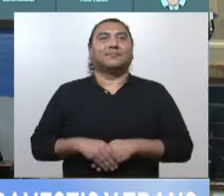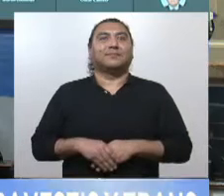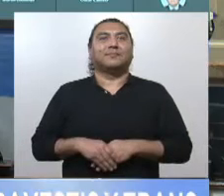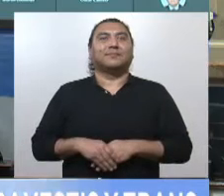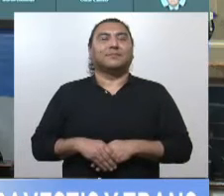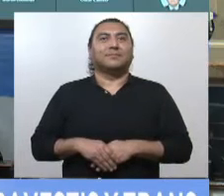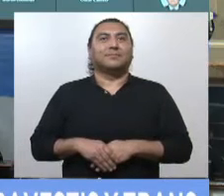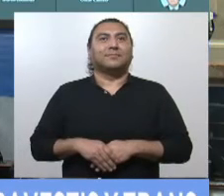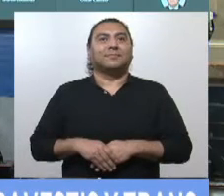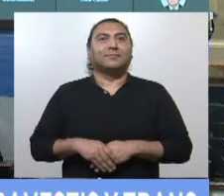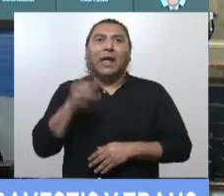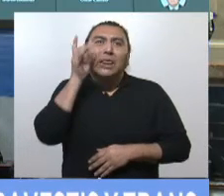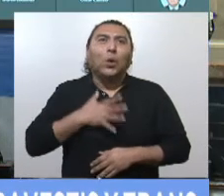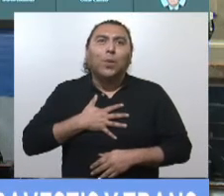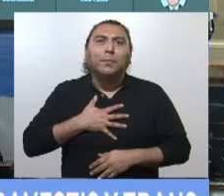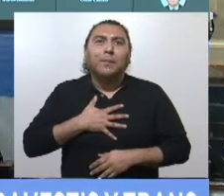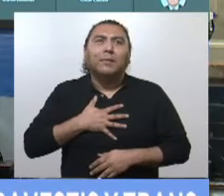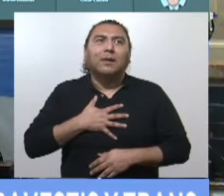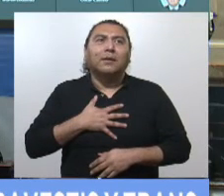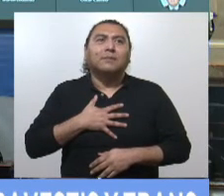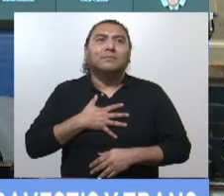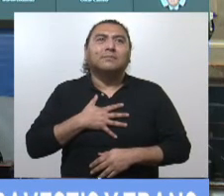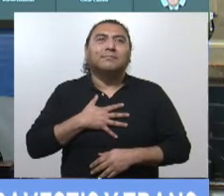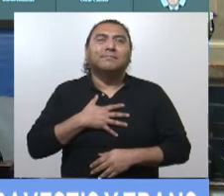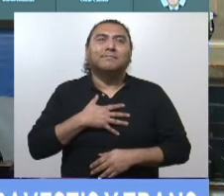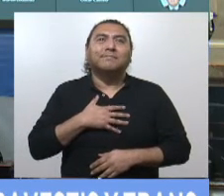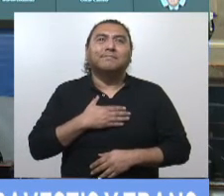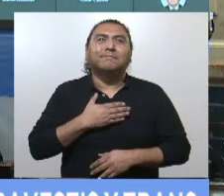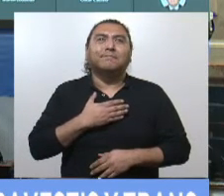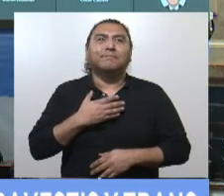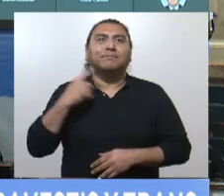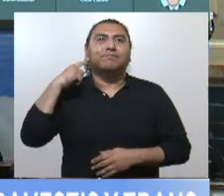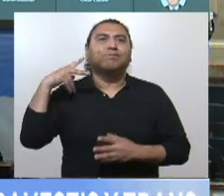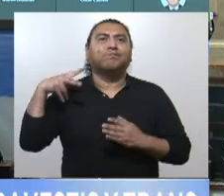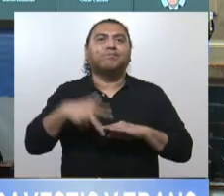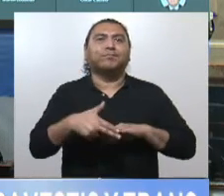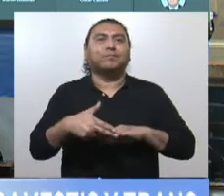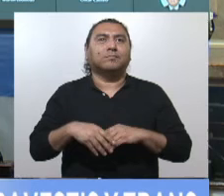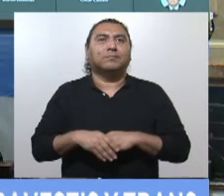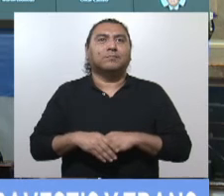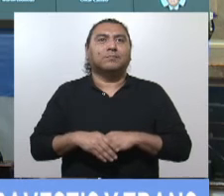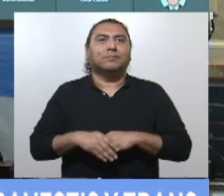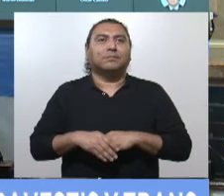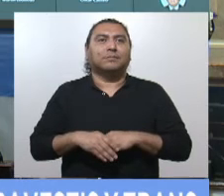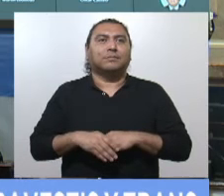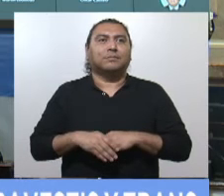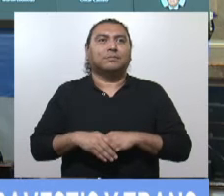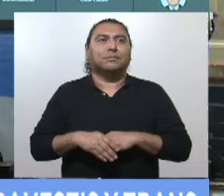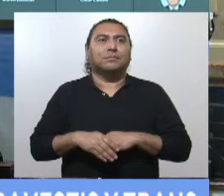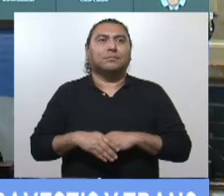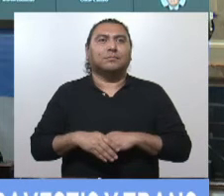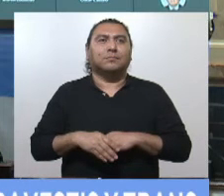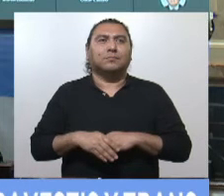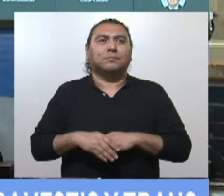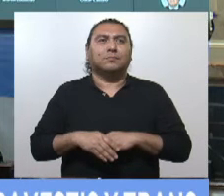Discúlpeme, Presidenta, yo no me había anotado en la lista de avaladores, pero quiero